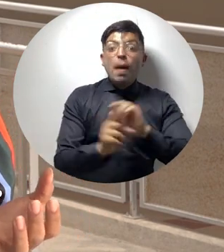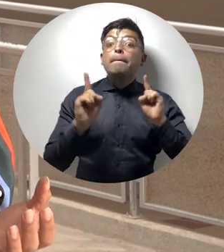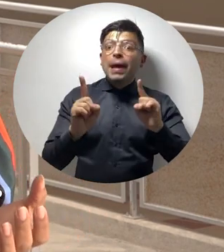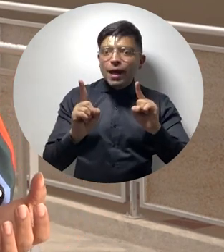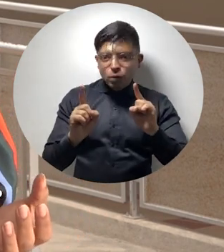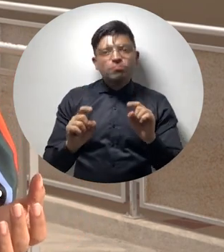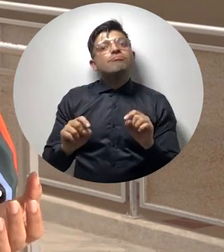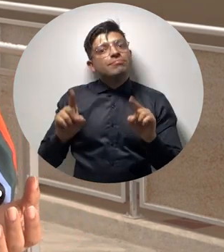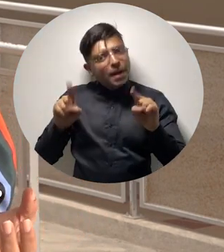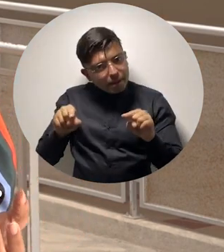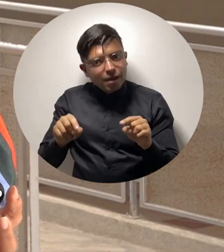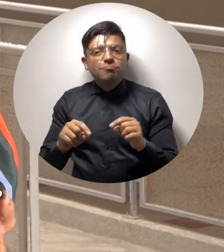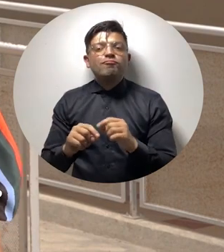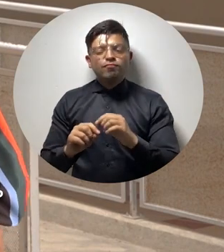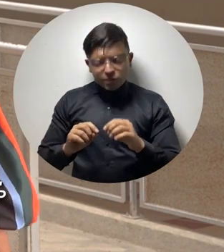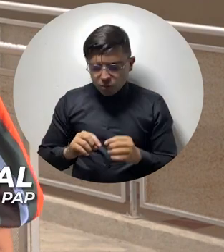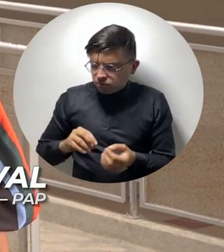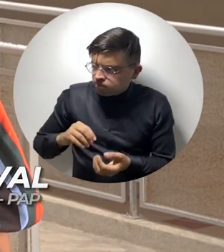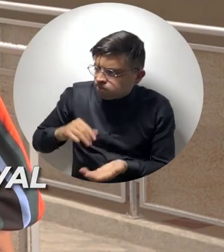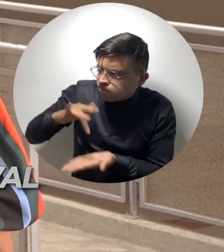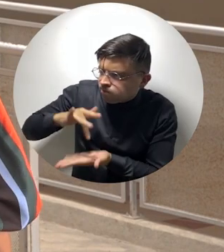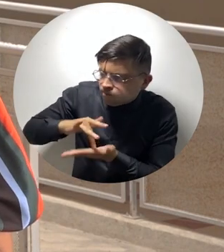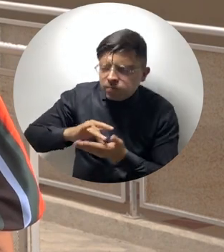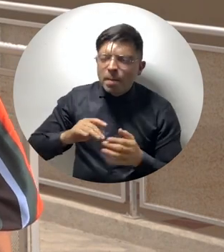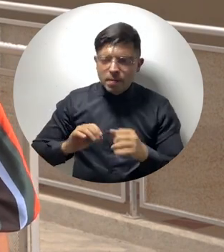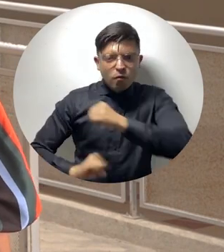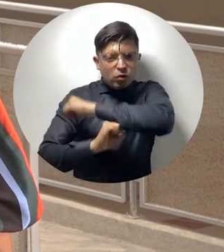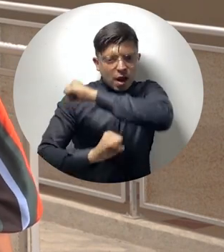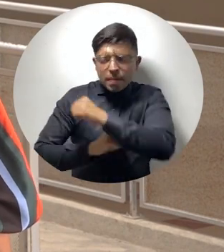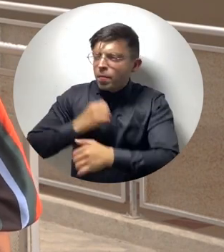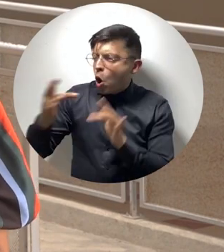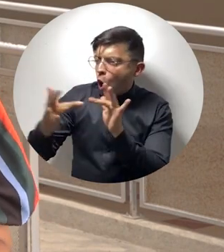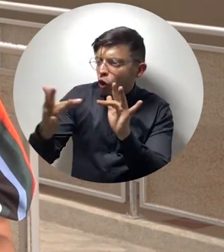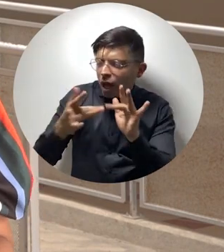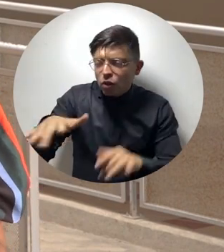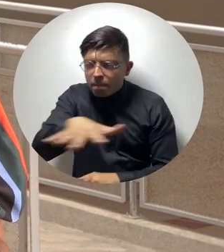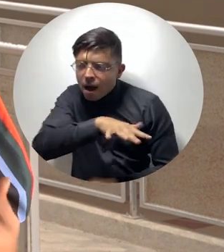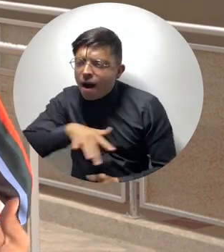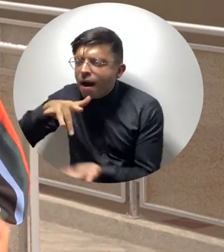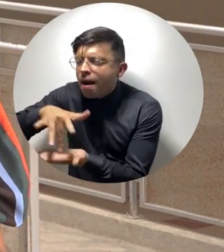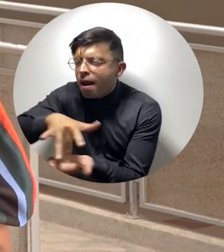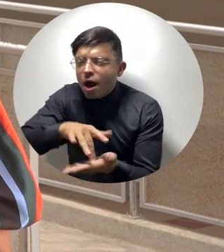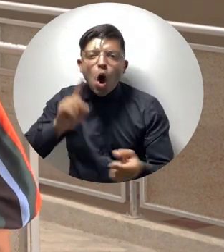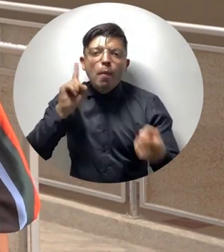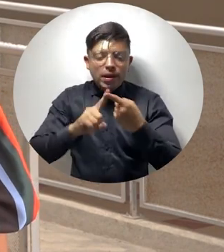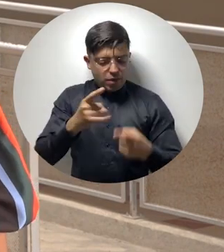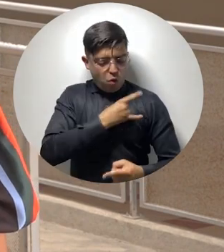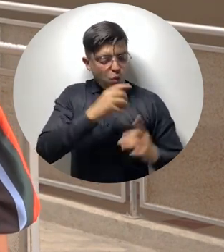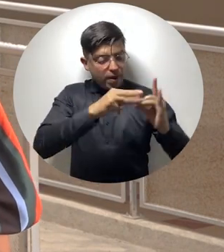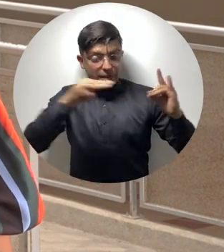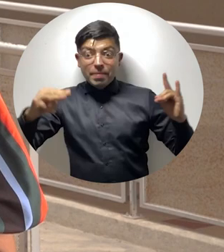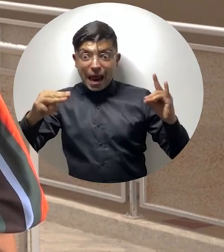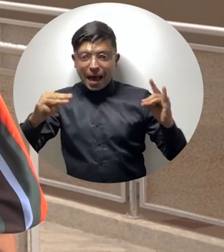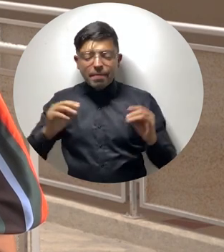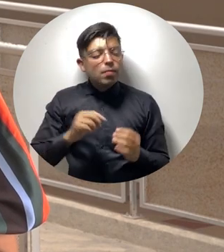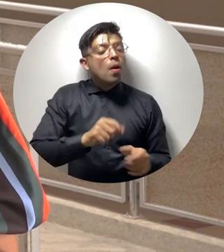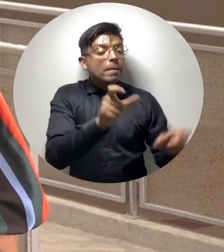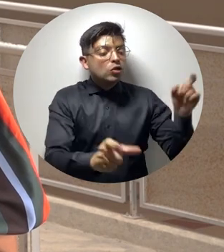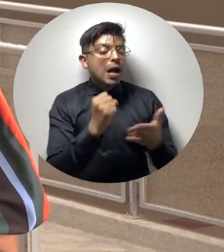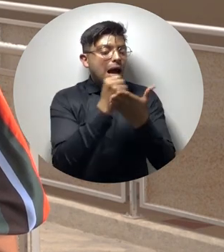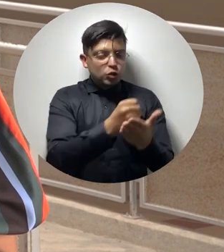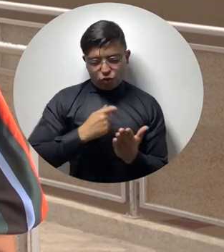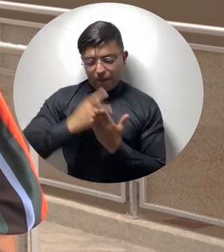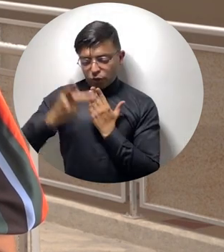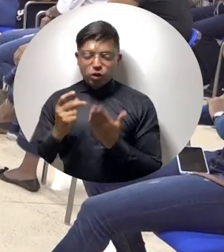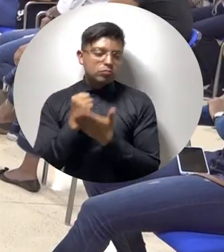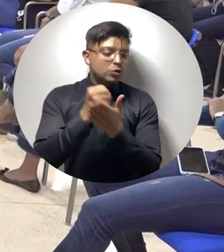fortaleciendo y acercándonos nuevamente al contacto en los escenarios para precisamente acercar la Universidad del Magdalena a los beneficiarios